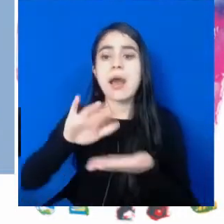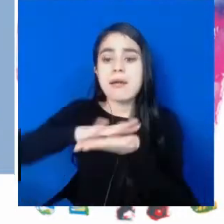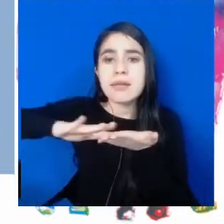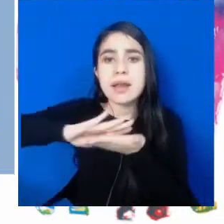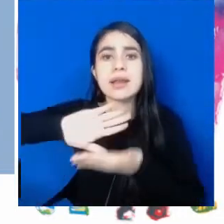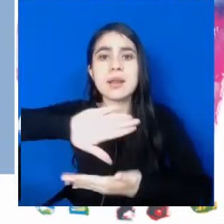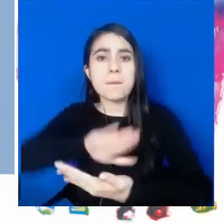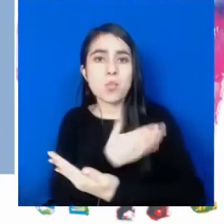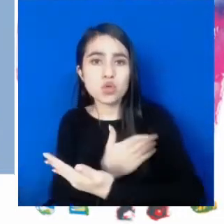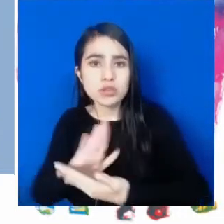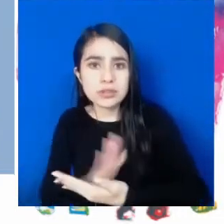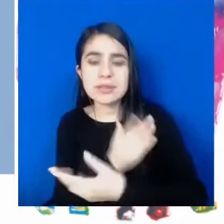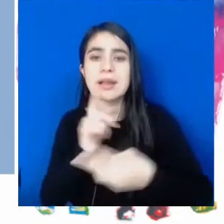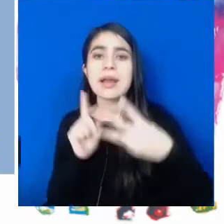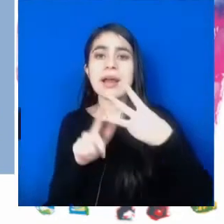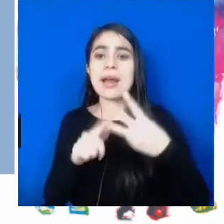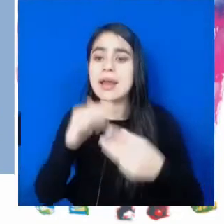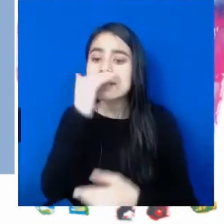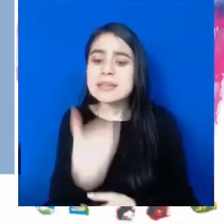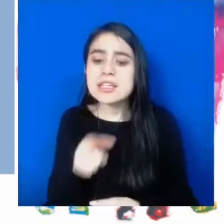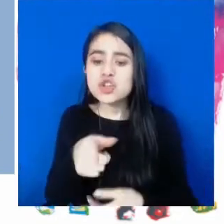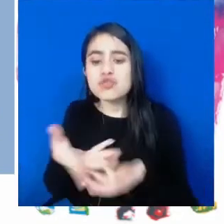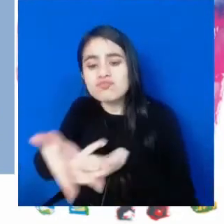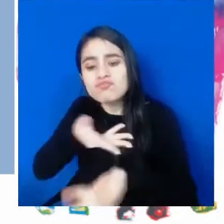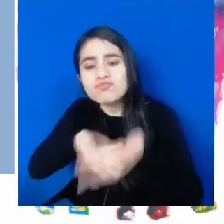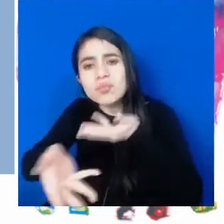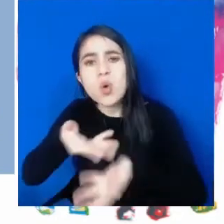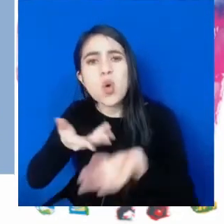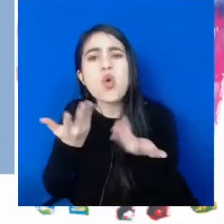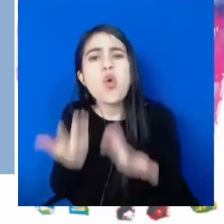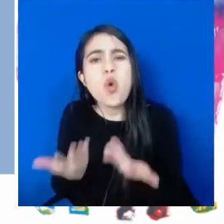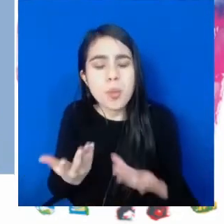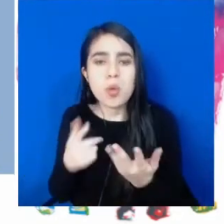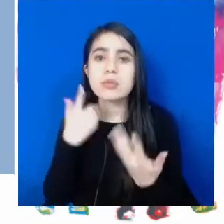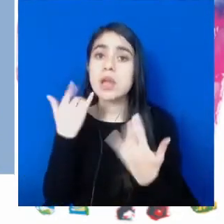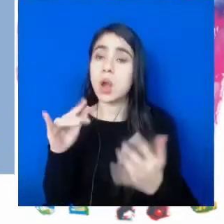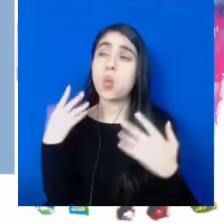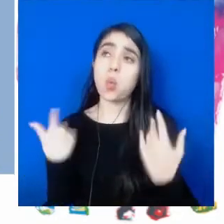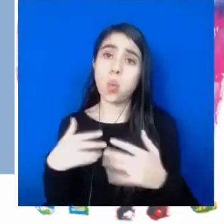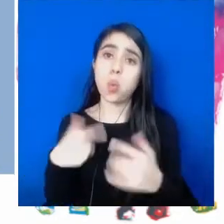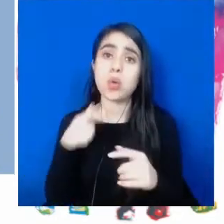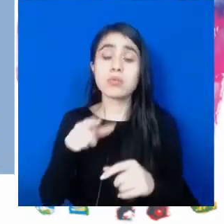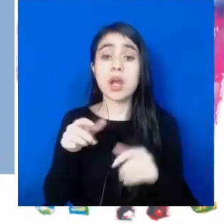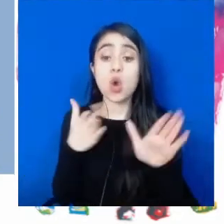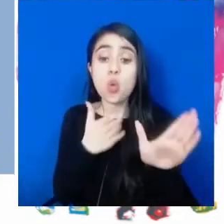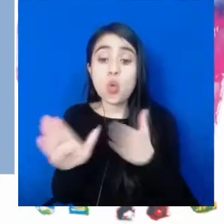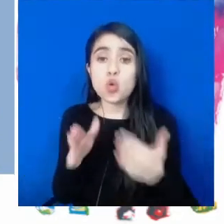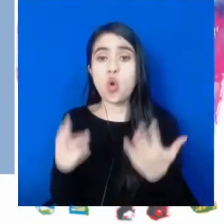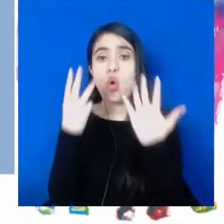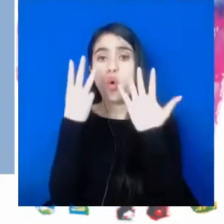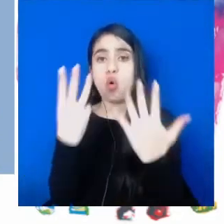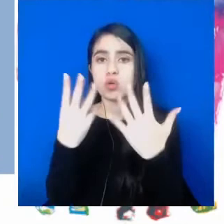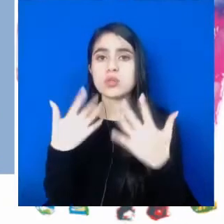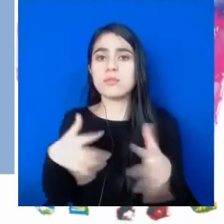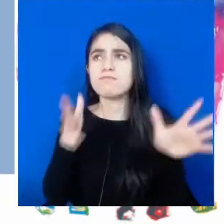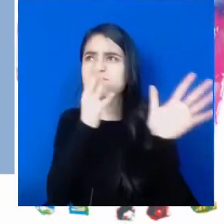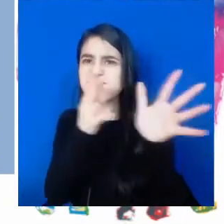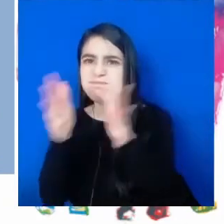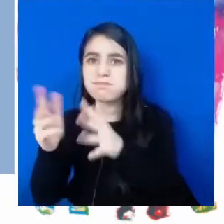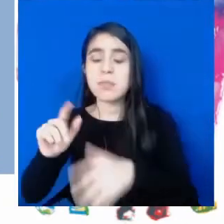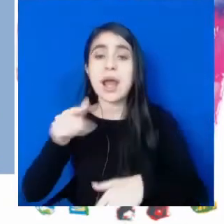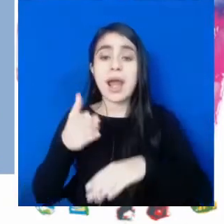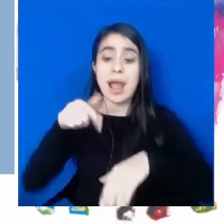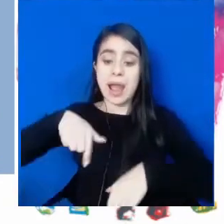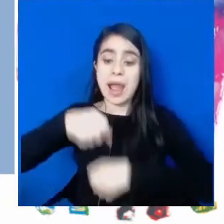braille musical, cómo interactuar con el niño en el aula. Realmente fue fantástico estos ocho cursos que se